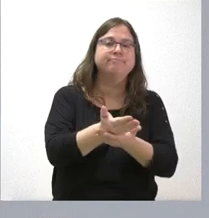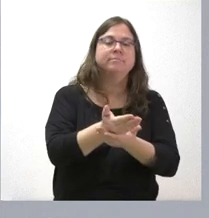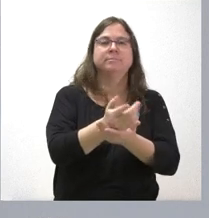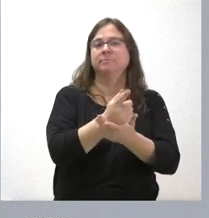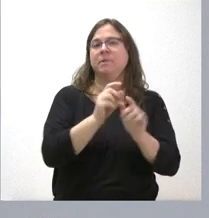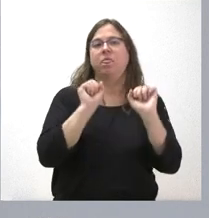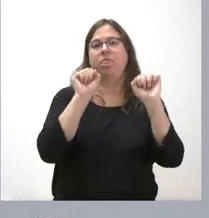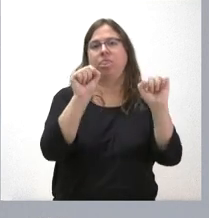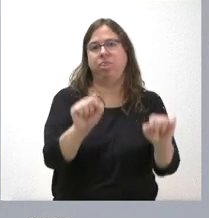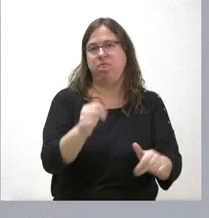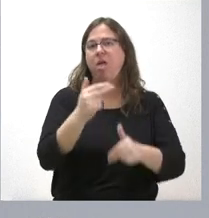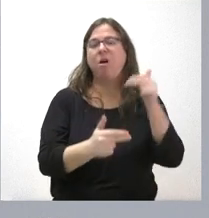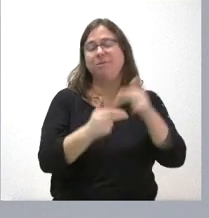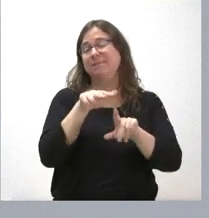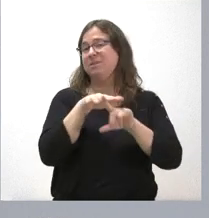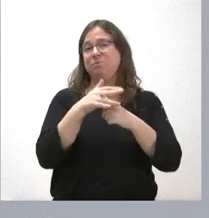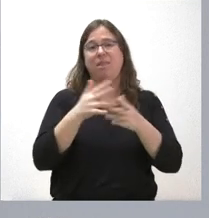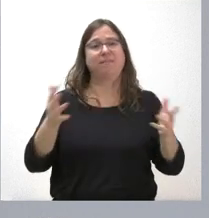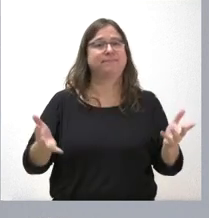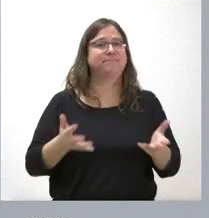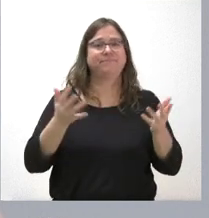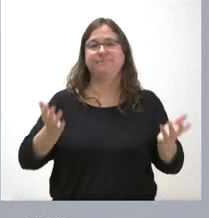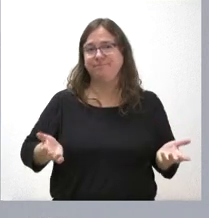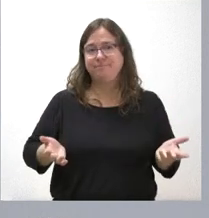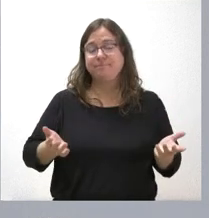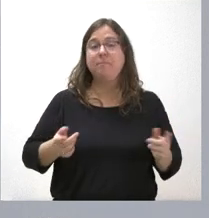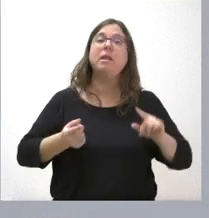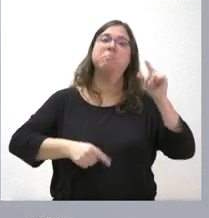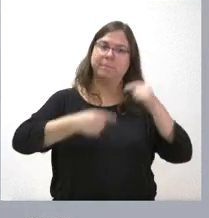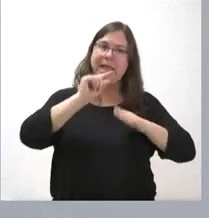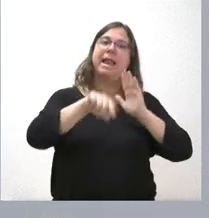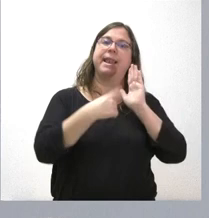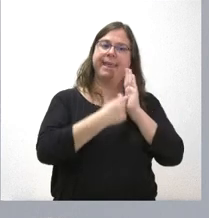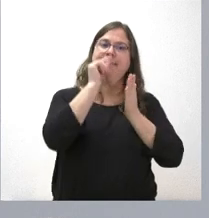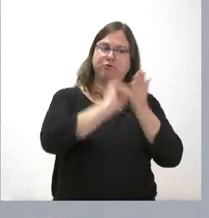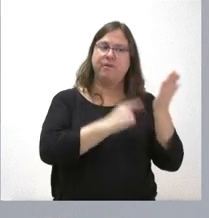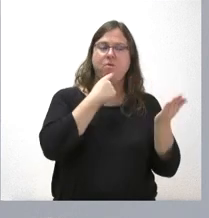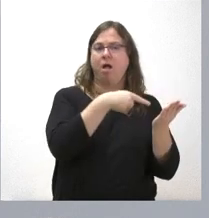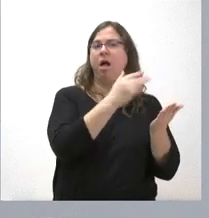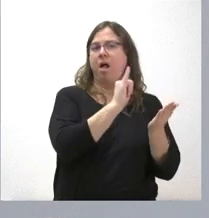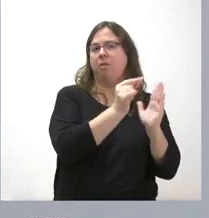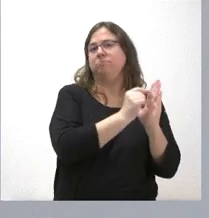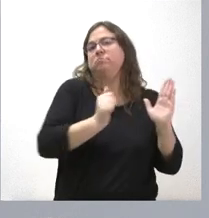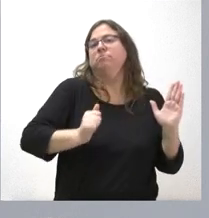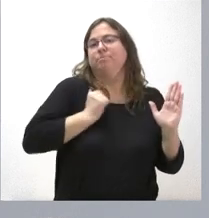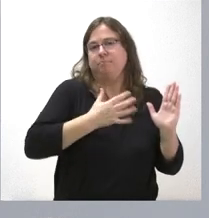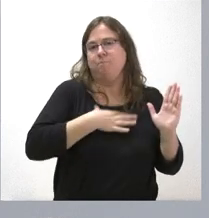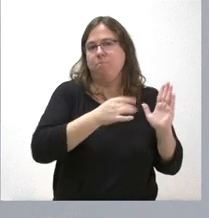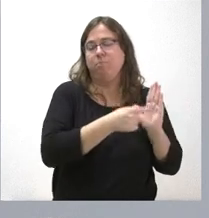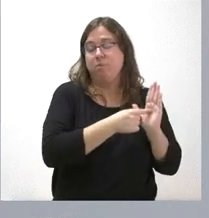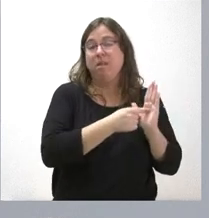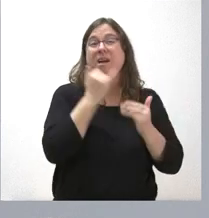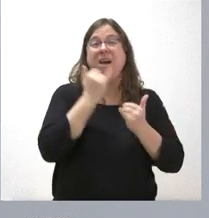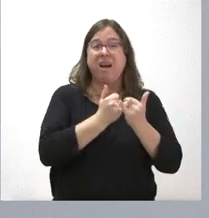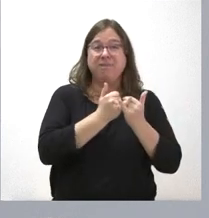obras en fin son circunstancias que están previstas en la ley de contratos del Estado que hacen inviable